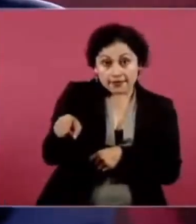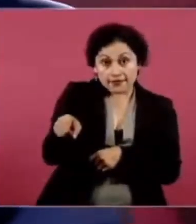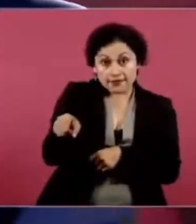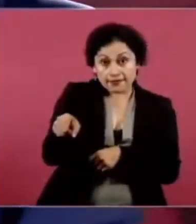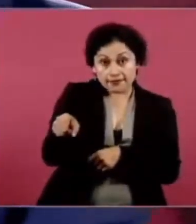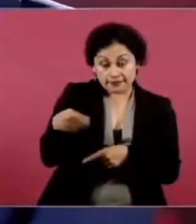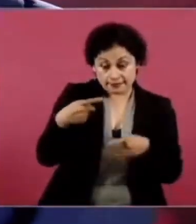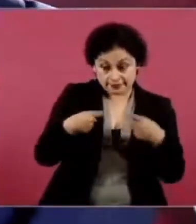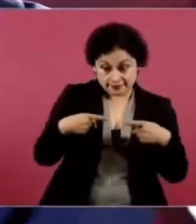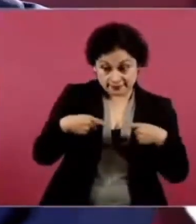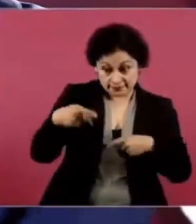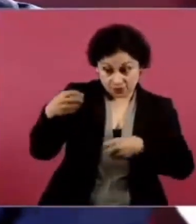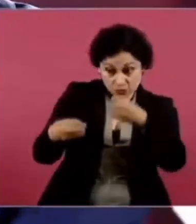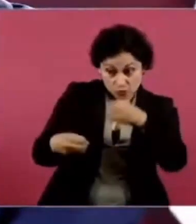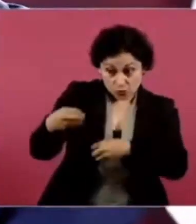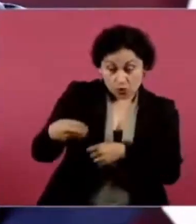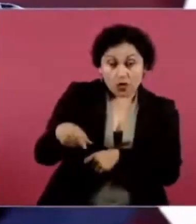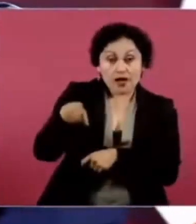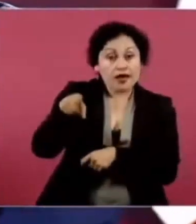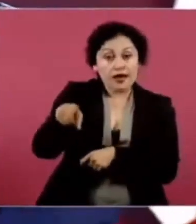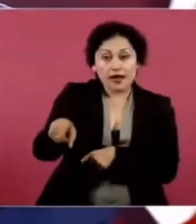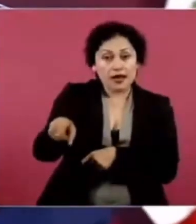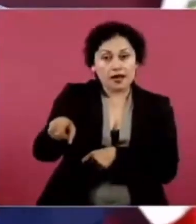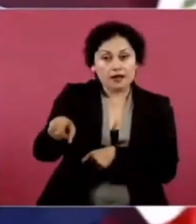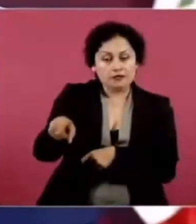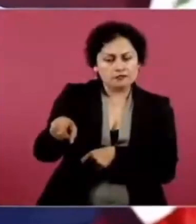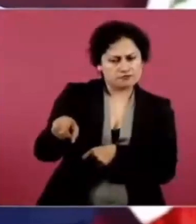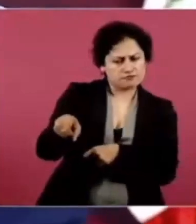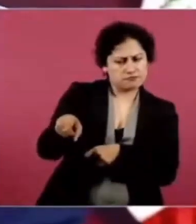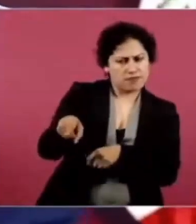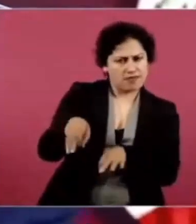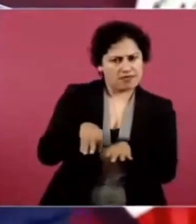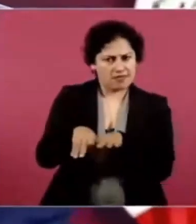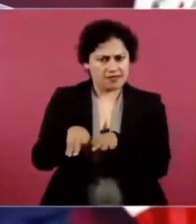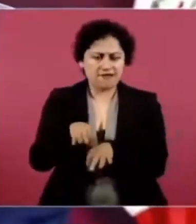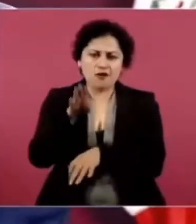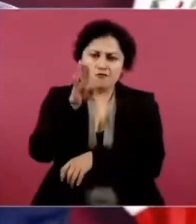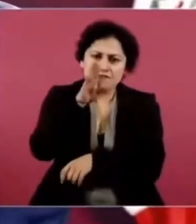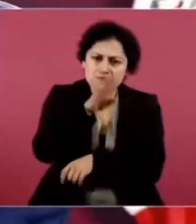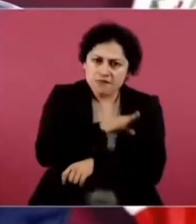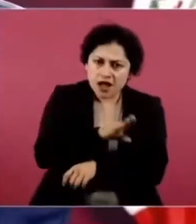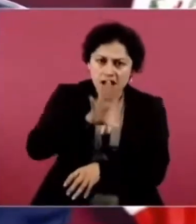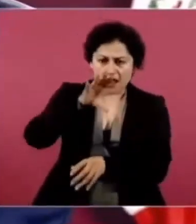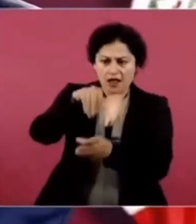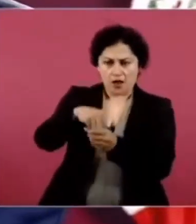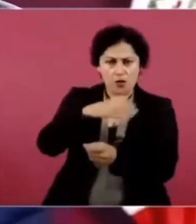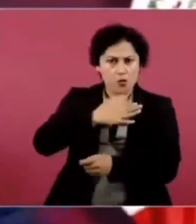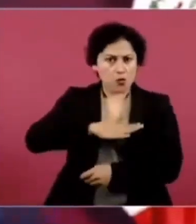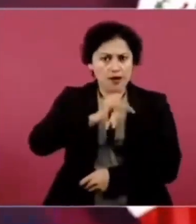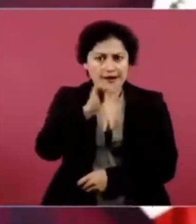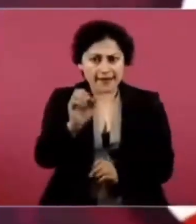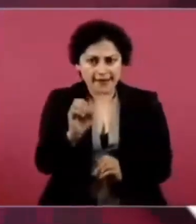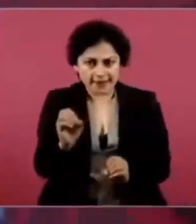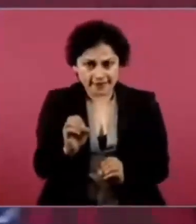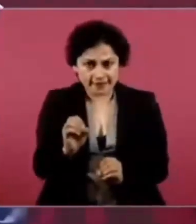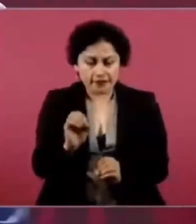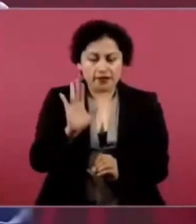justicia, incluso se presume que hay